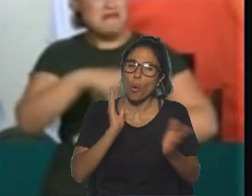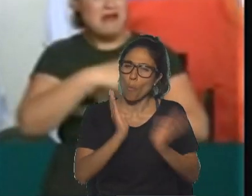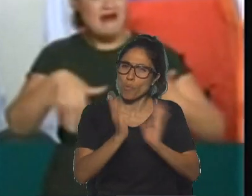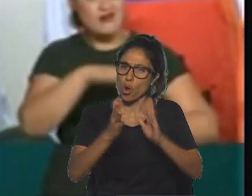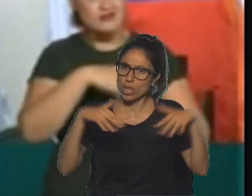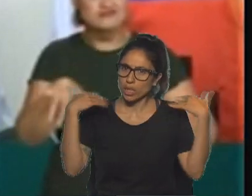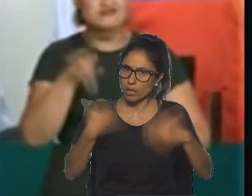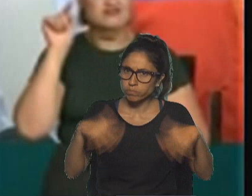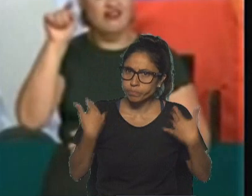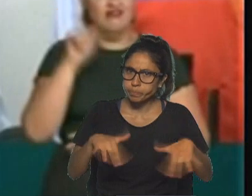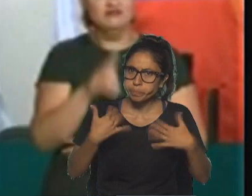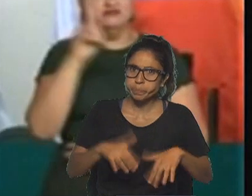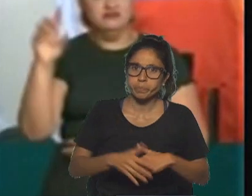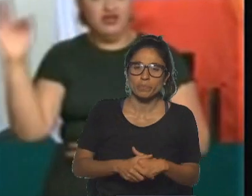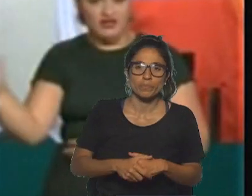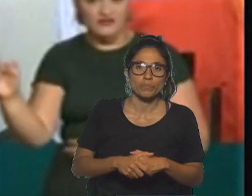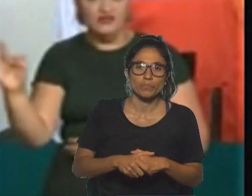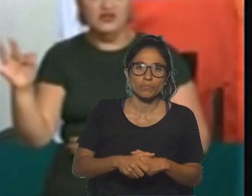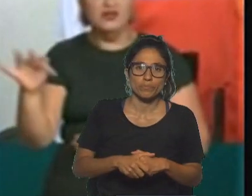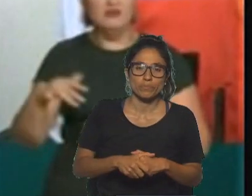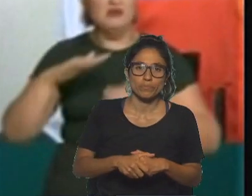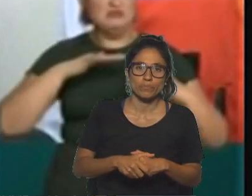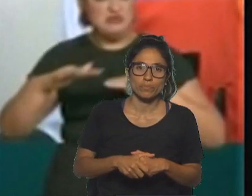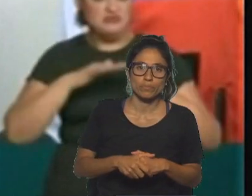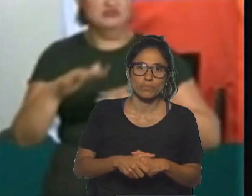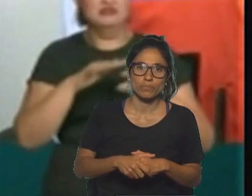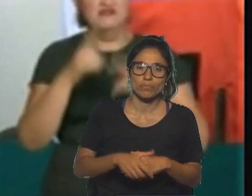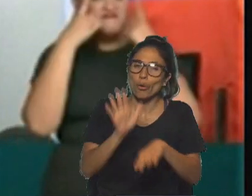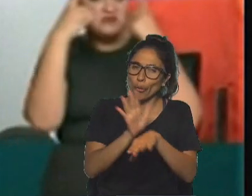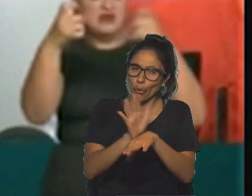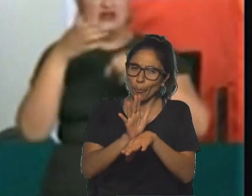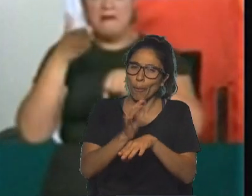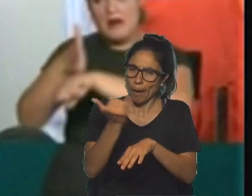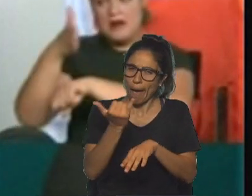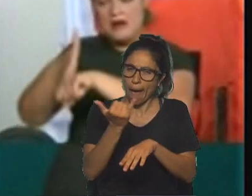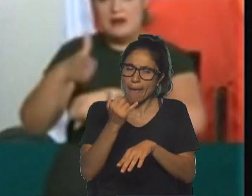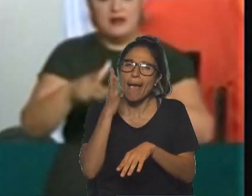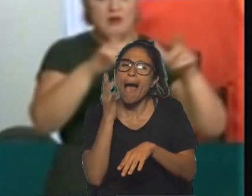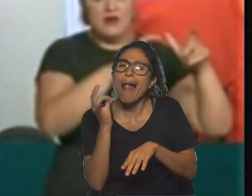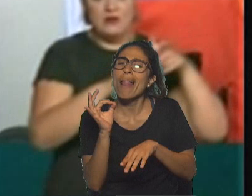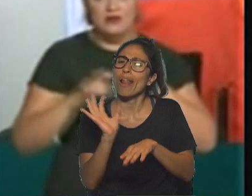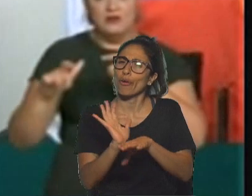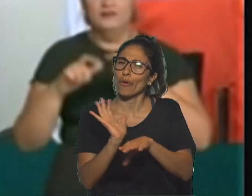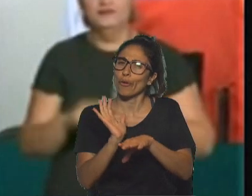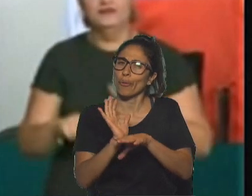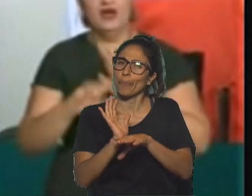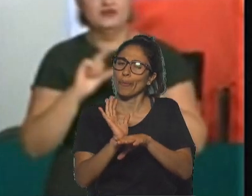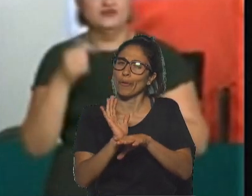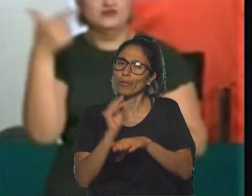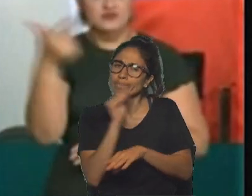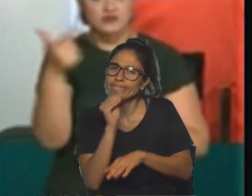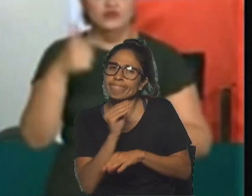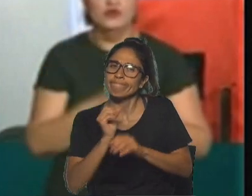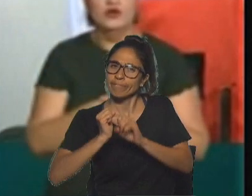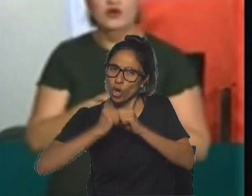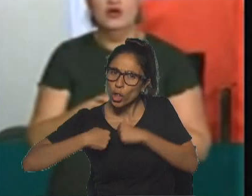detrás que se ha dado de manera vedada Leticia y que fue una pulseada quizás para ver en